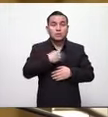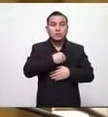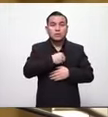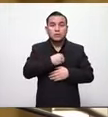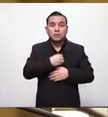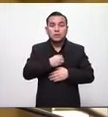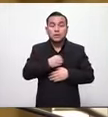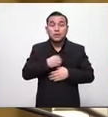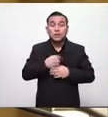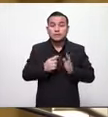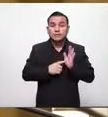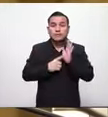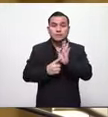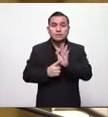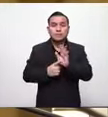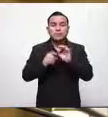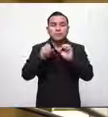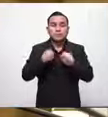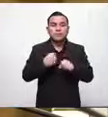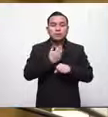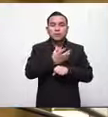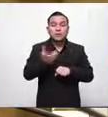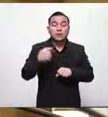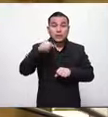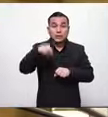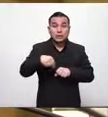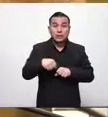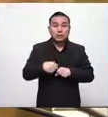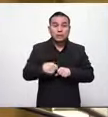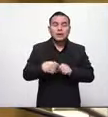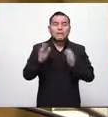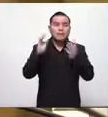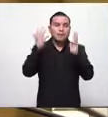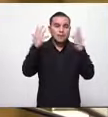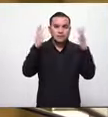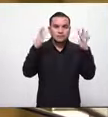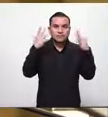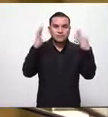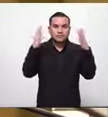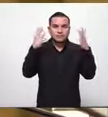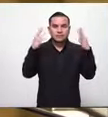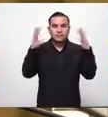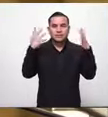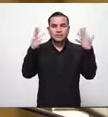que ustedes representan que por favor todos los que estemos aquí les realemos un fuerte aplauso